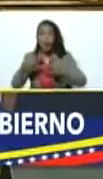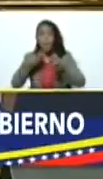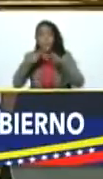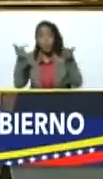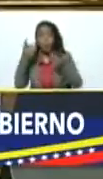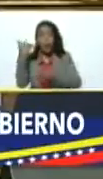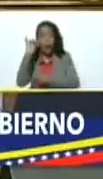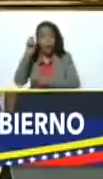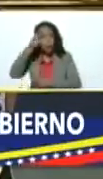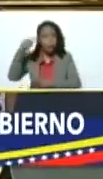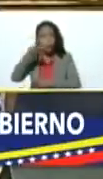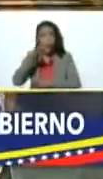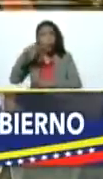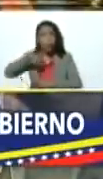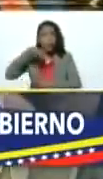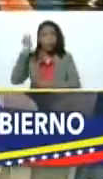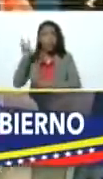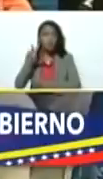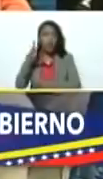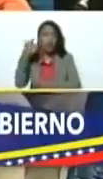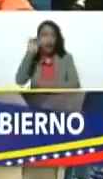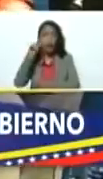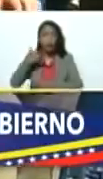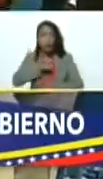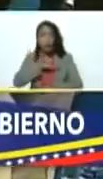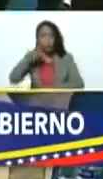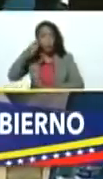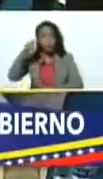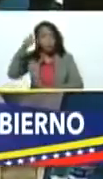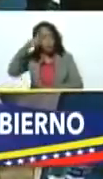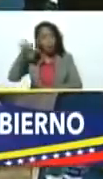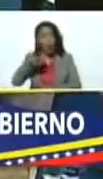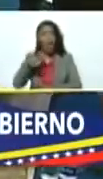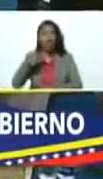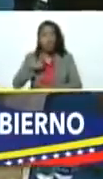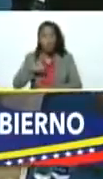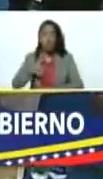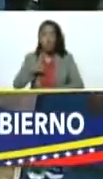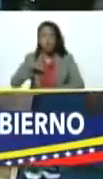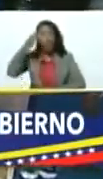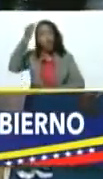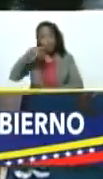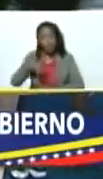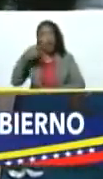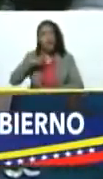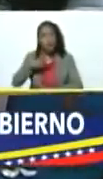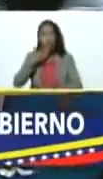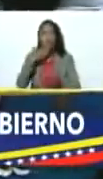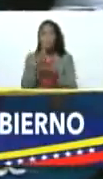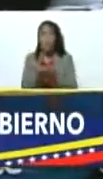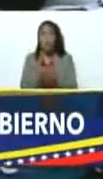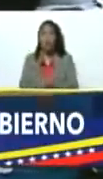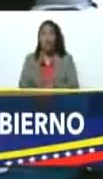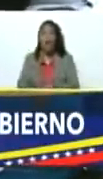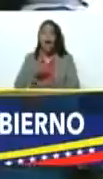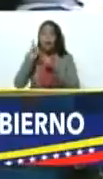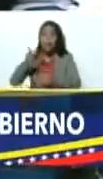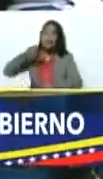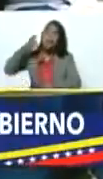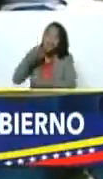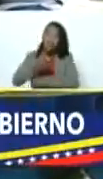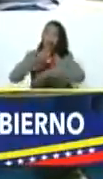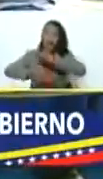la población venezolana que tiene nuestro pueblo así lo siento así lo creo así lo pido y así debemos